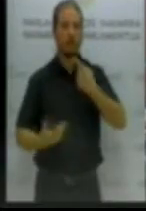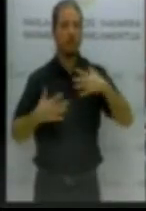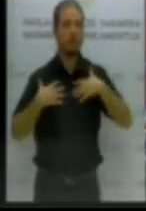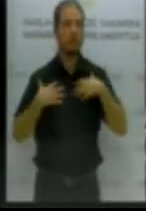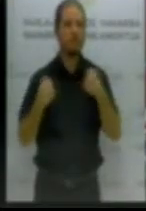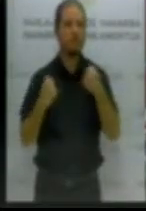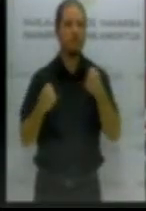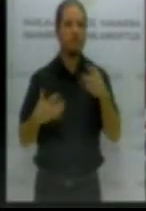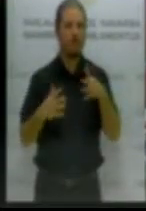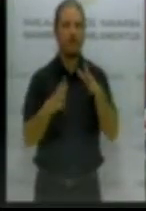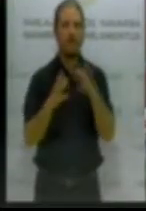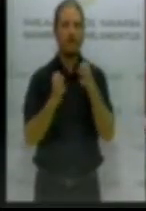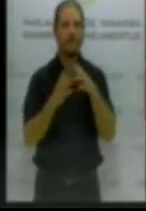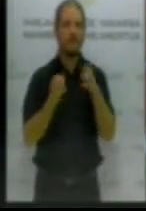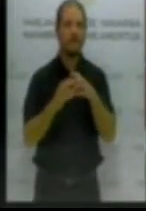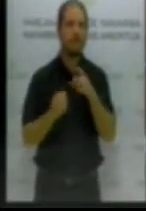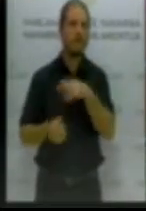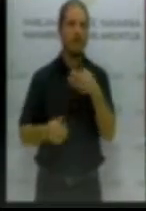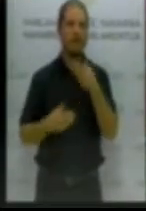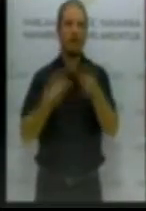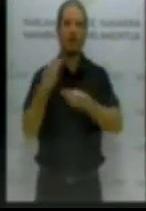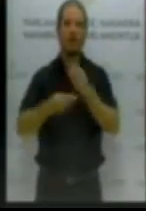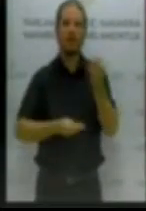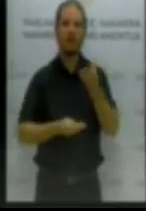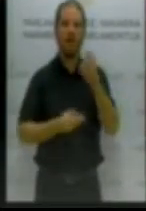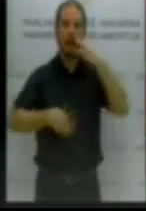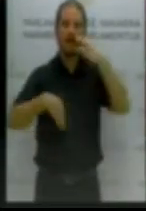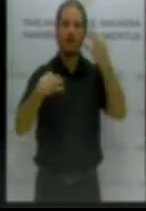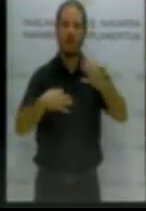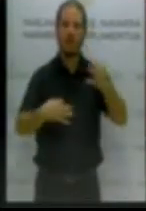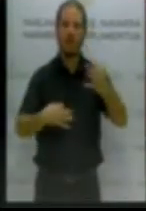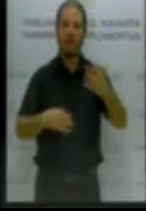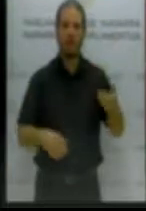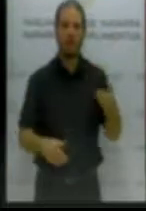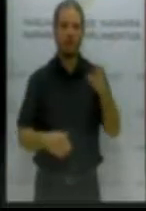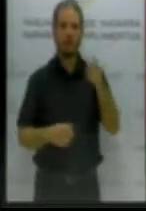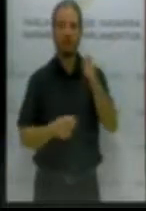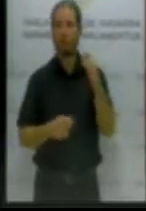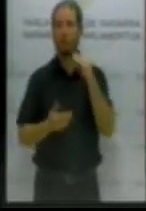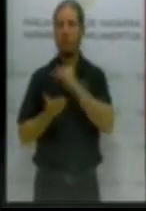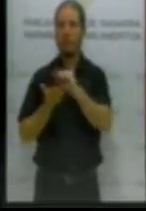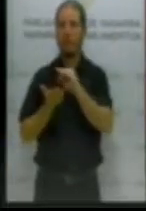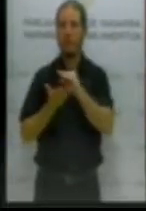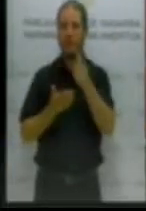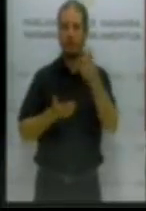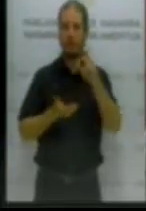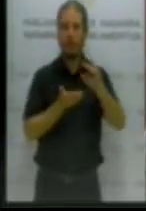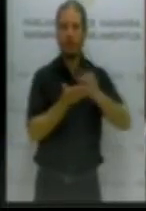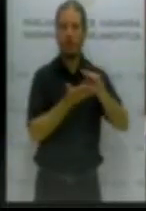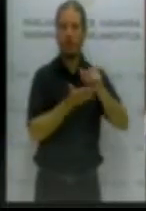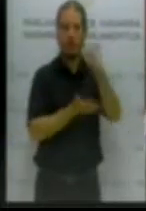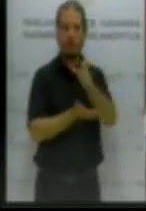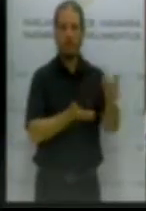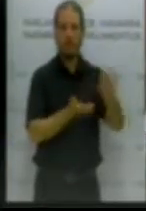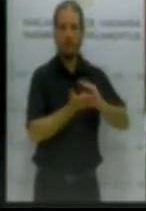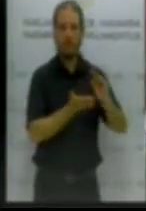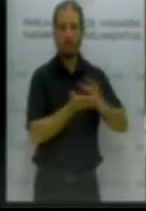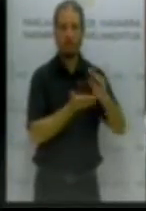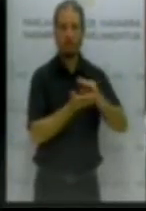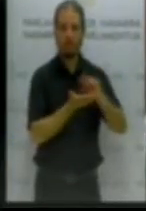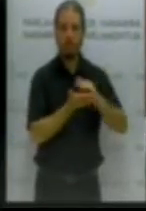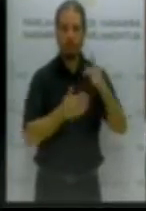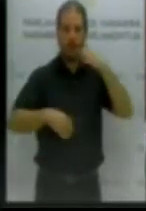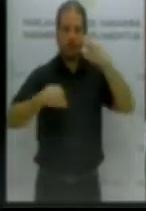nos pueden permitir socialmente garantizar a los y a las pensionistas en Navarra una renta mínima equivalente al SMI.